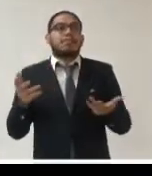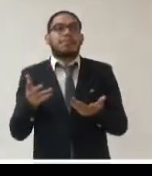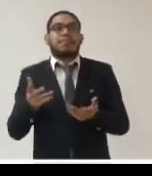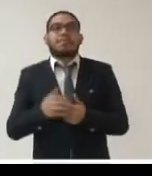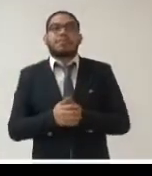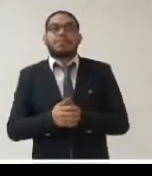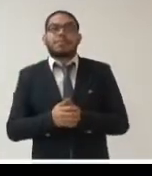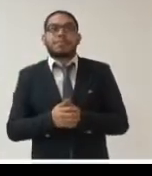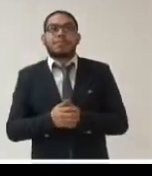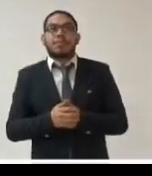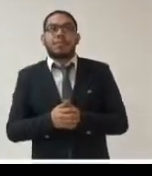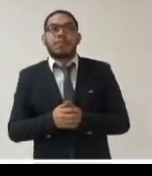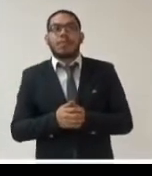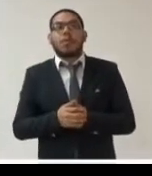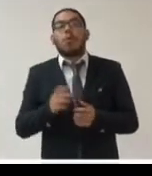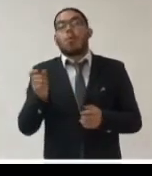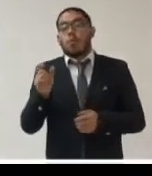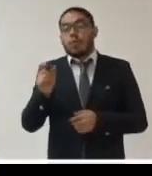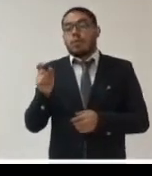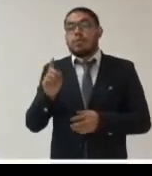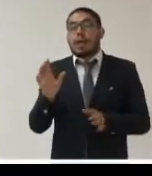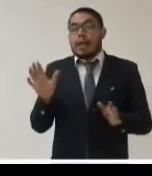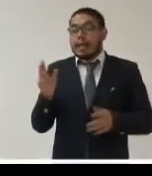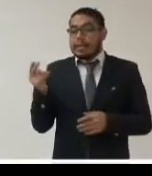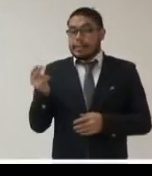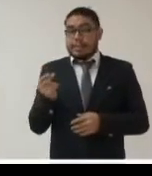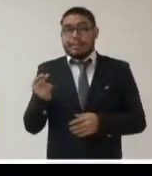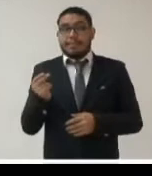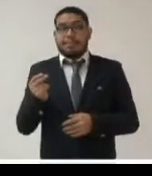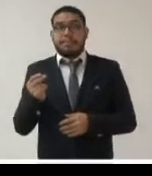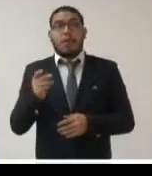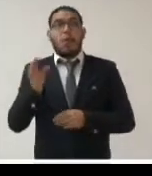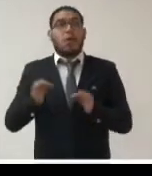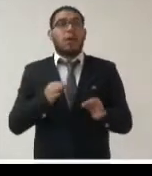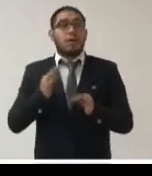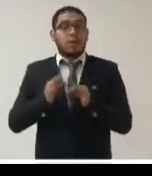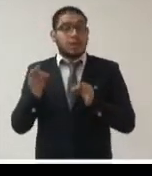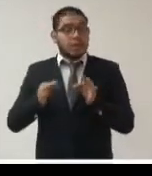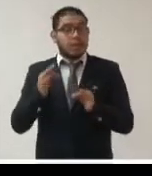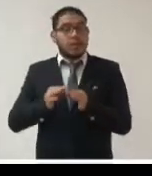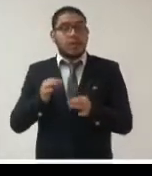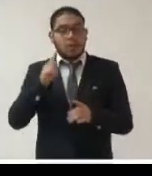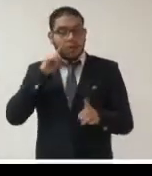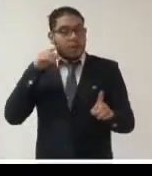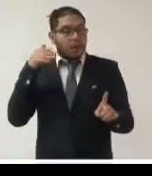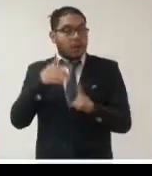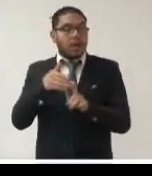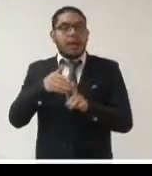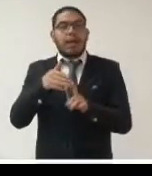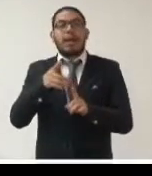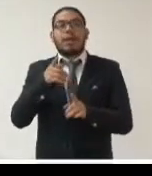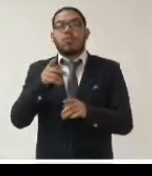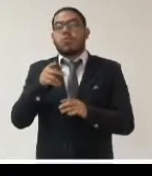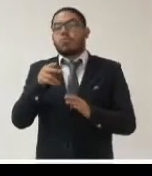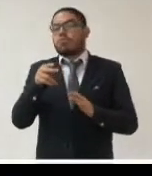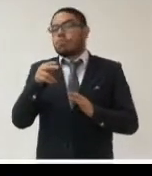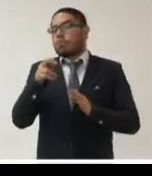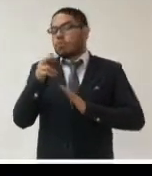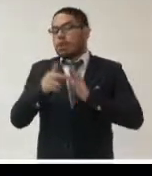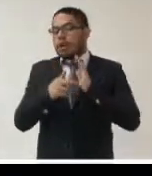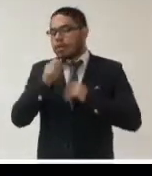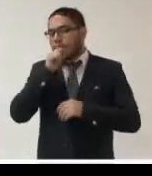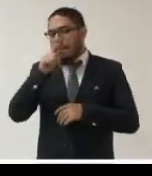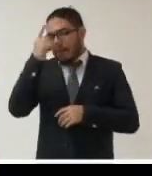personales allí cuando el dato ya sea innecesario o se haya cumplido el objetivo previsto por alguna norma que facilitó esta